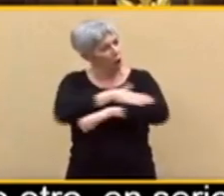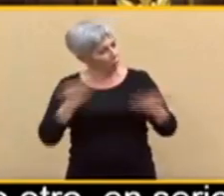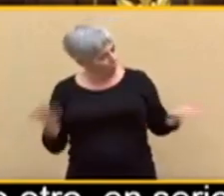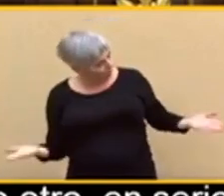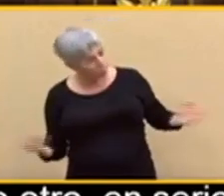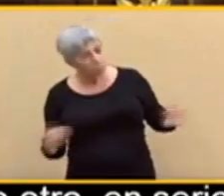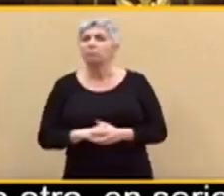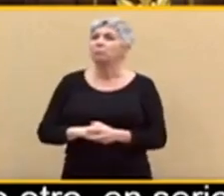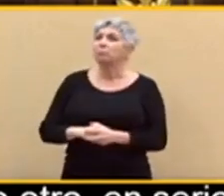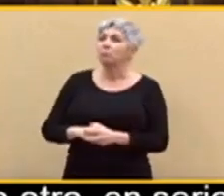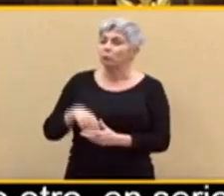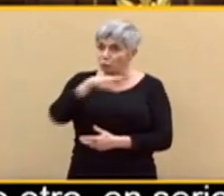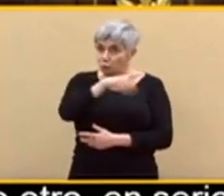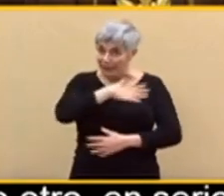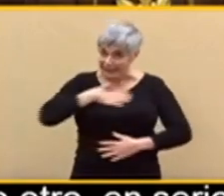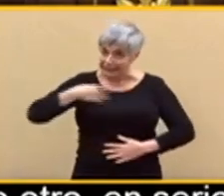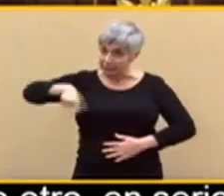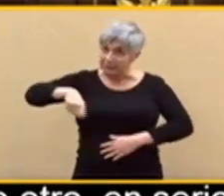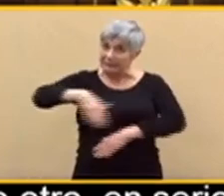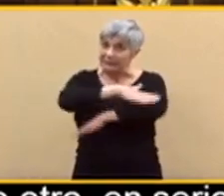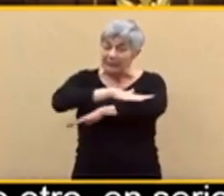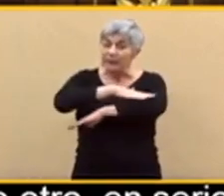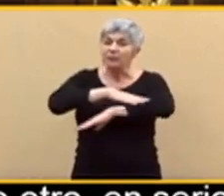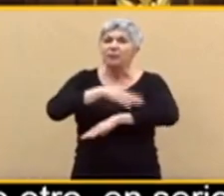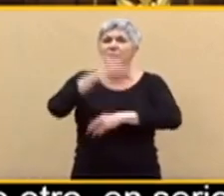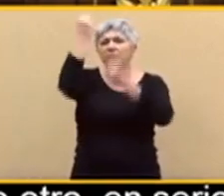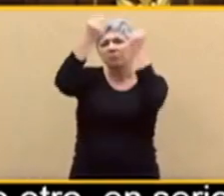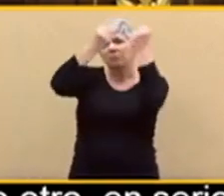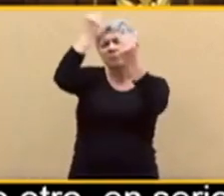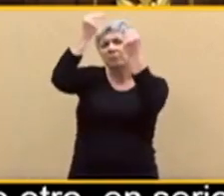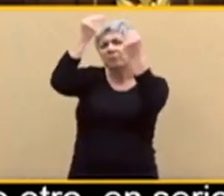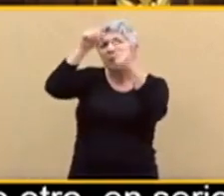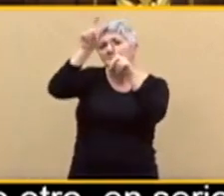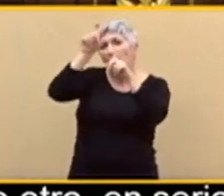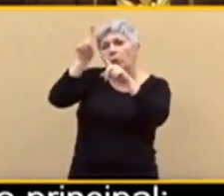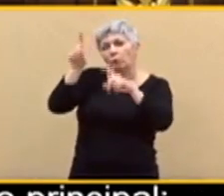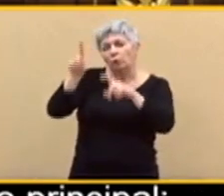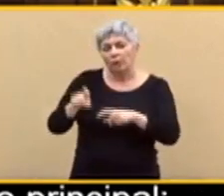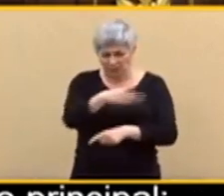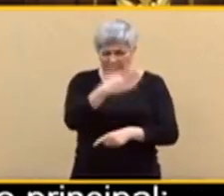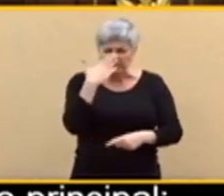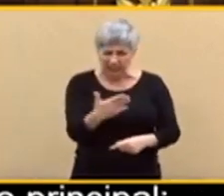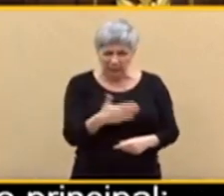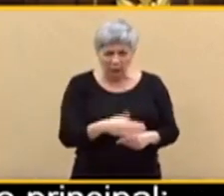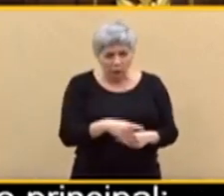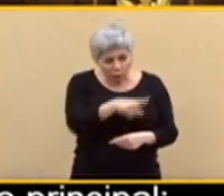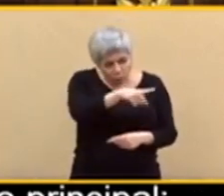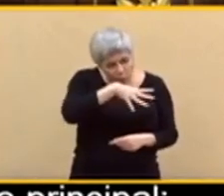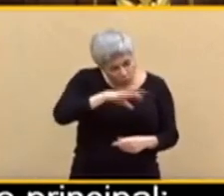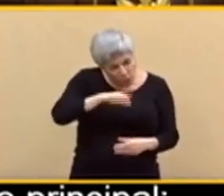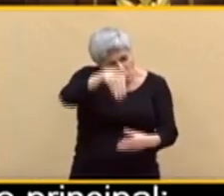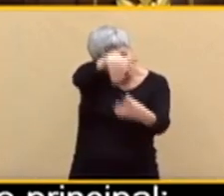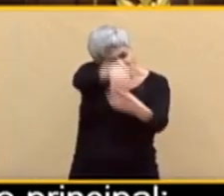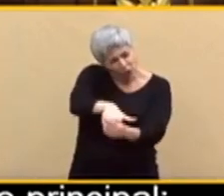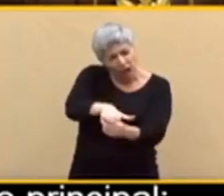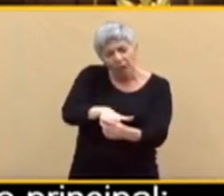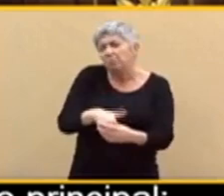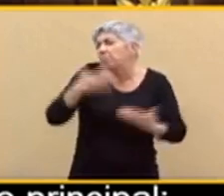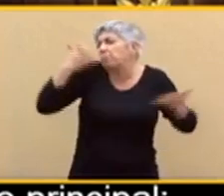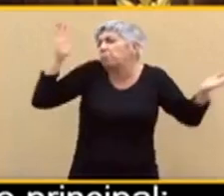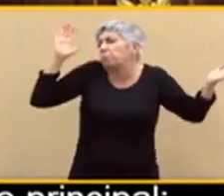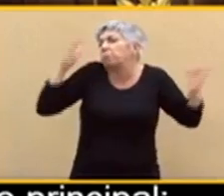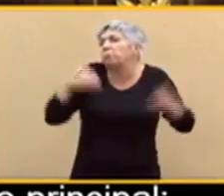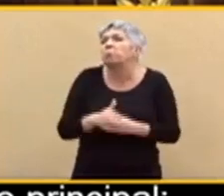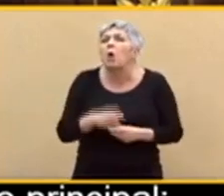responderse a algunas preguntas. Sea sincero, ¿usted votaría como presidente del Gobierno a una persona